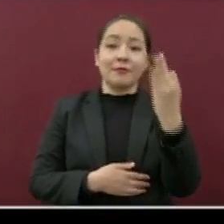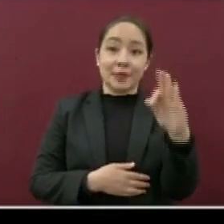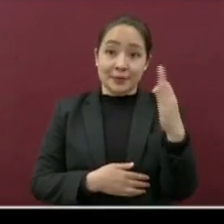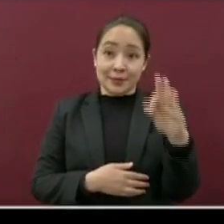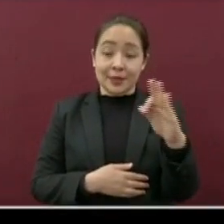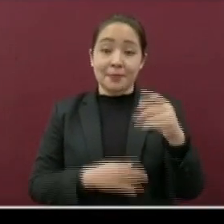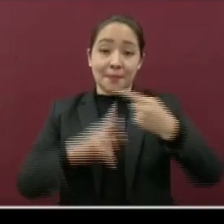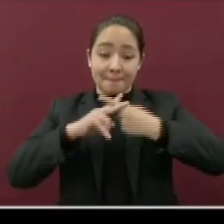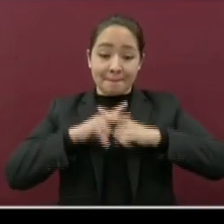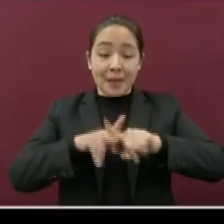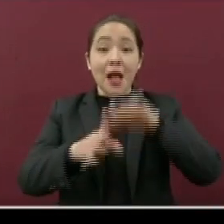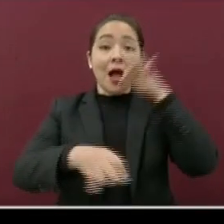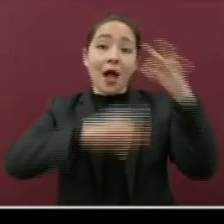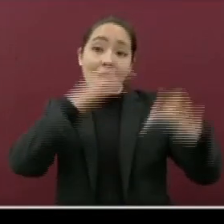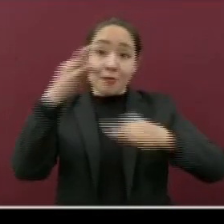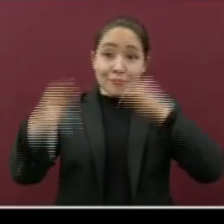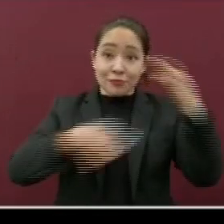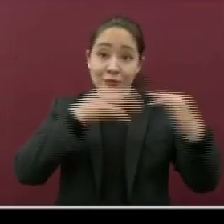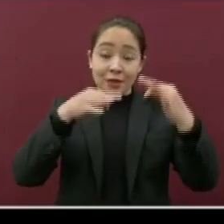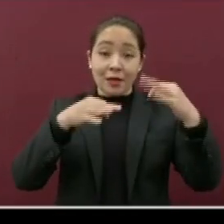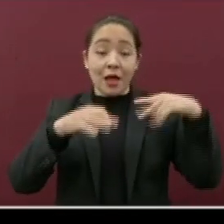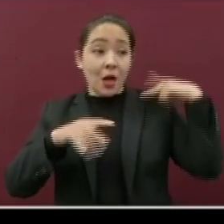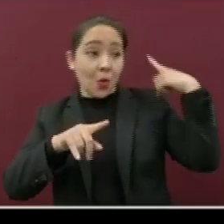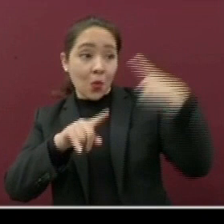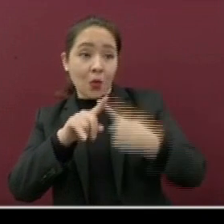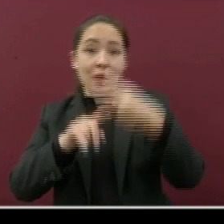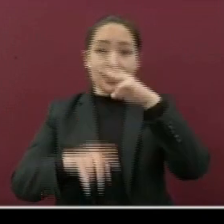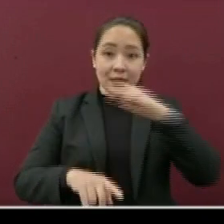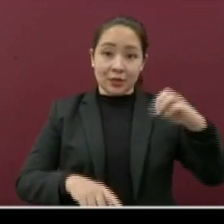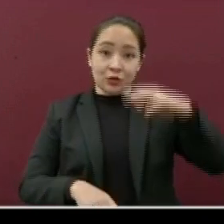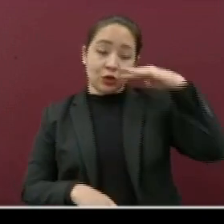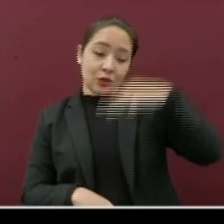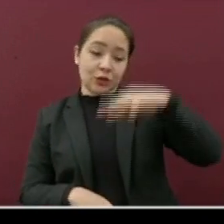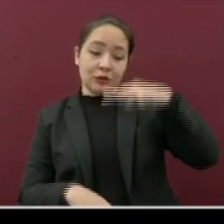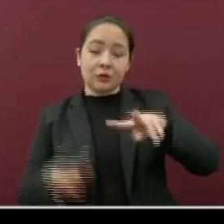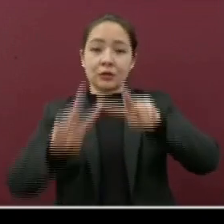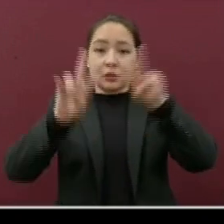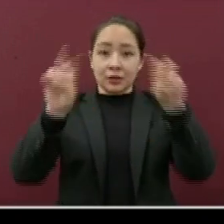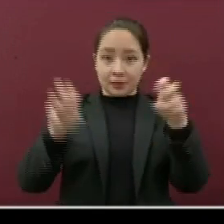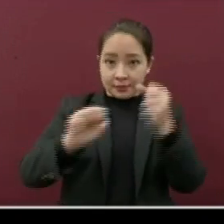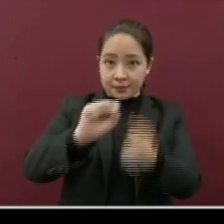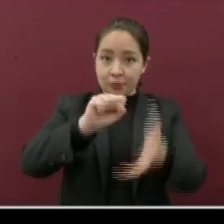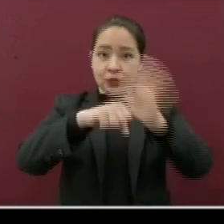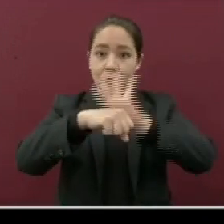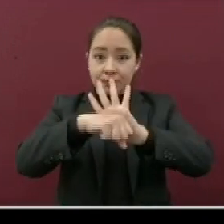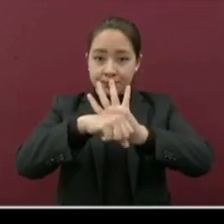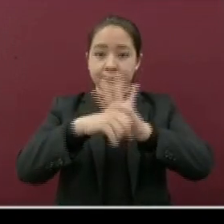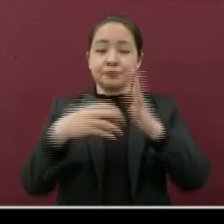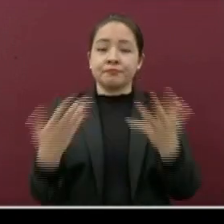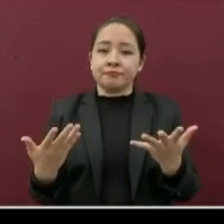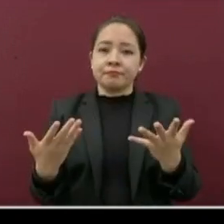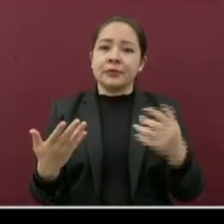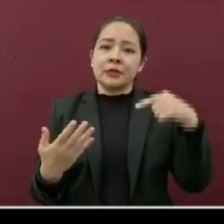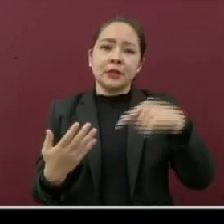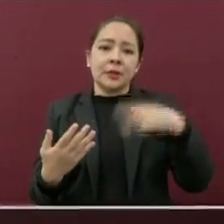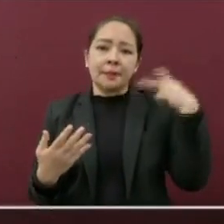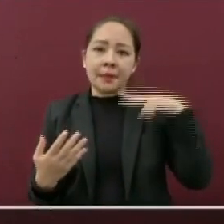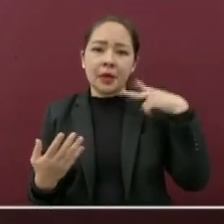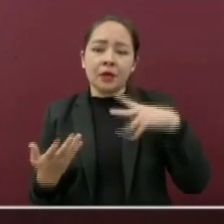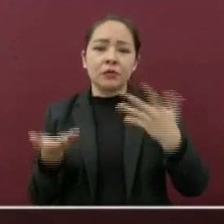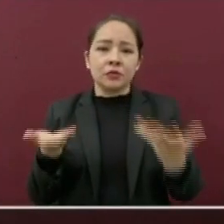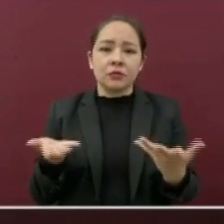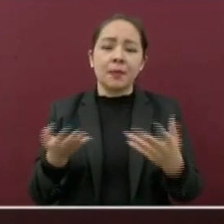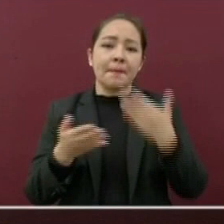informe número 319 de la actualización del coronavirus en nuestra entidad. Doy la